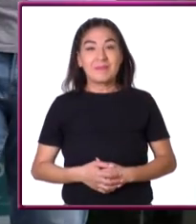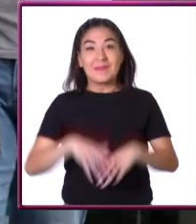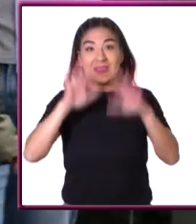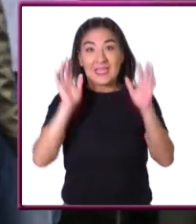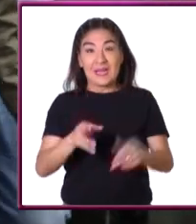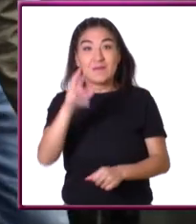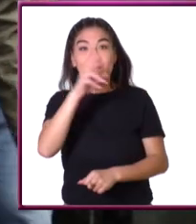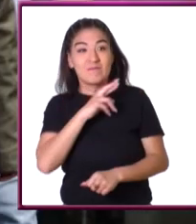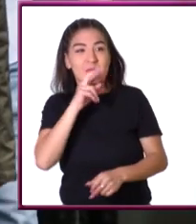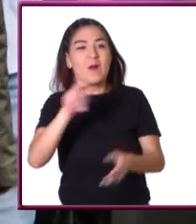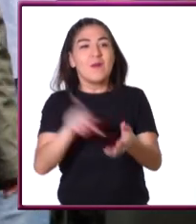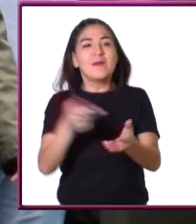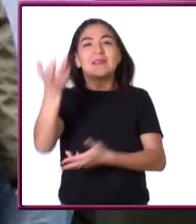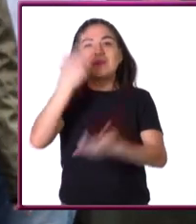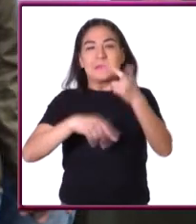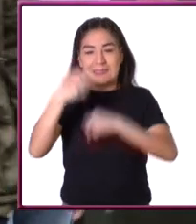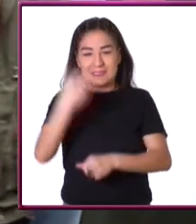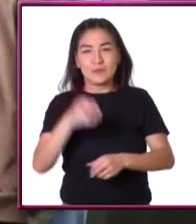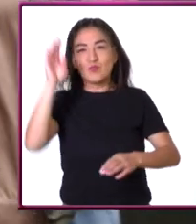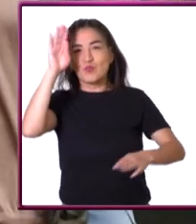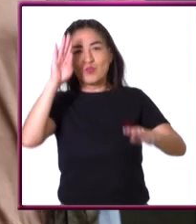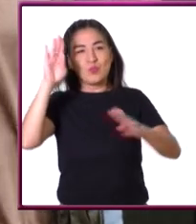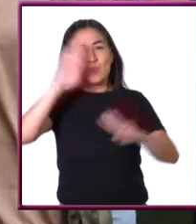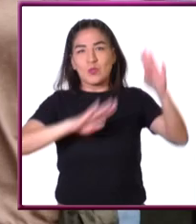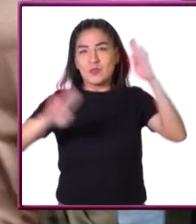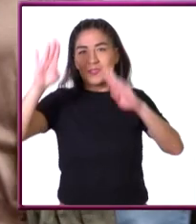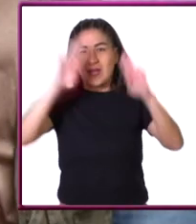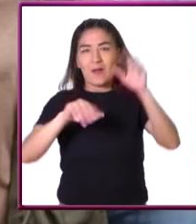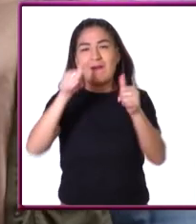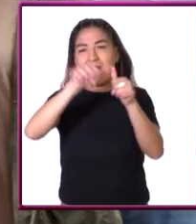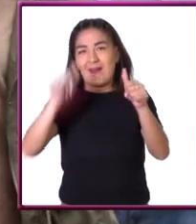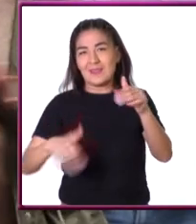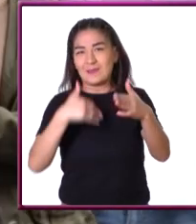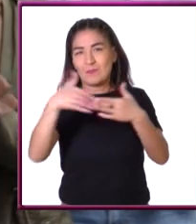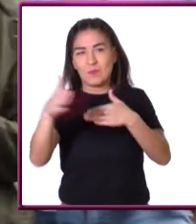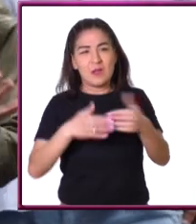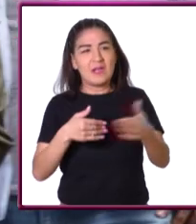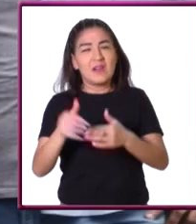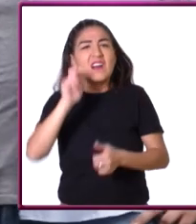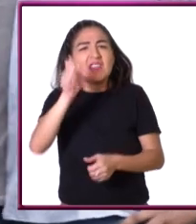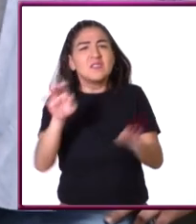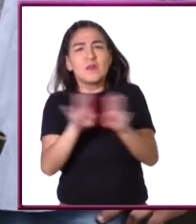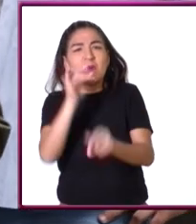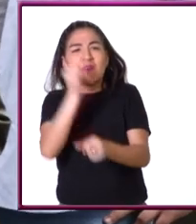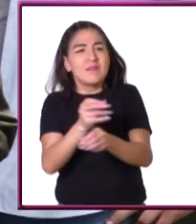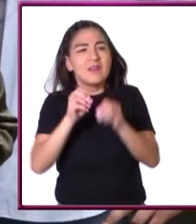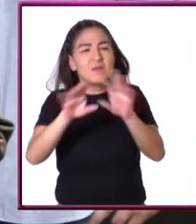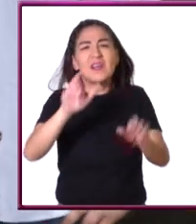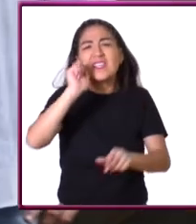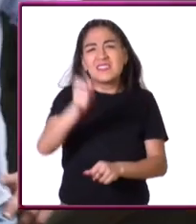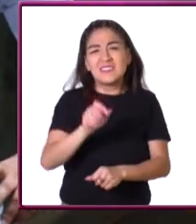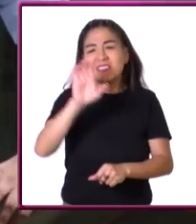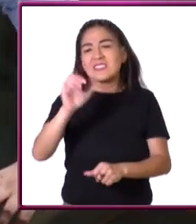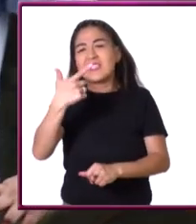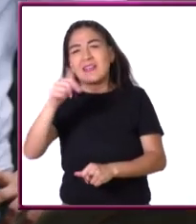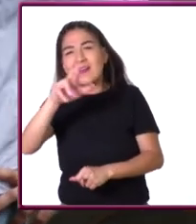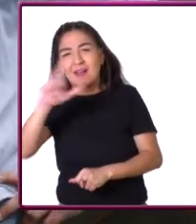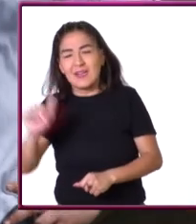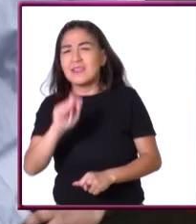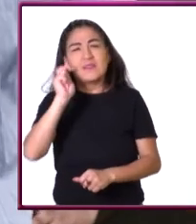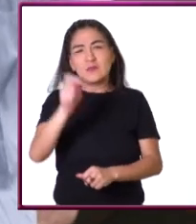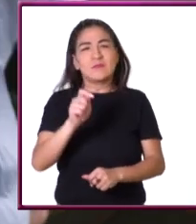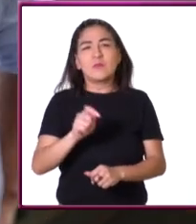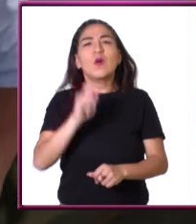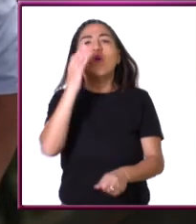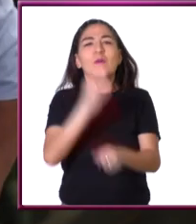y más pronto que rápido regresamos desde el Museo de Arte Moderno no porque se nos haya olvidado algún dato sobre las cigarras o los